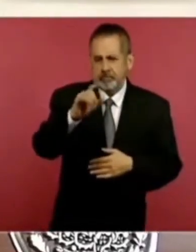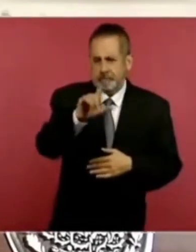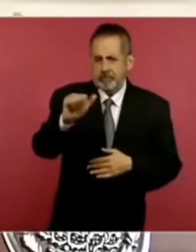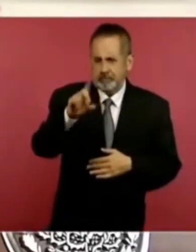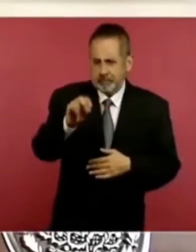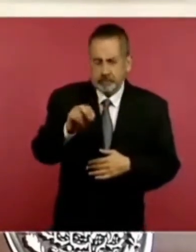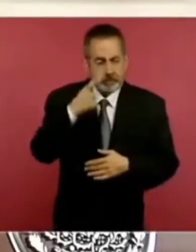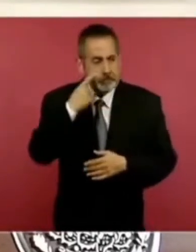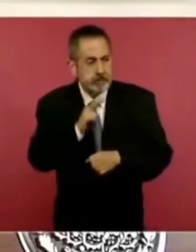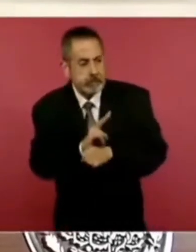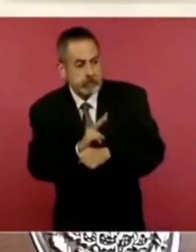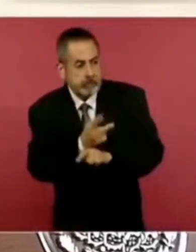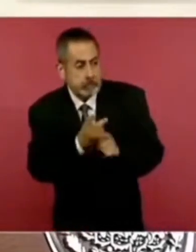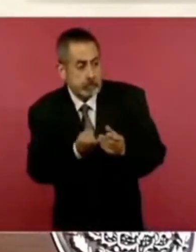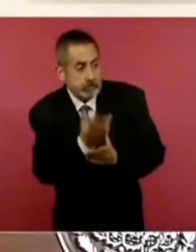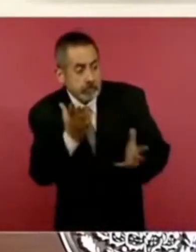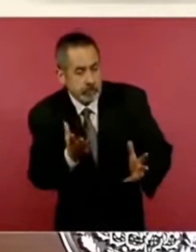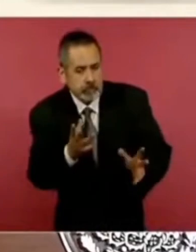que estar pendientes.